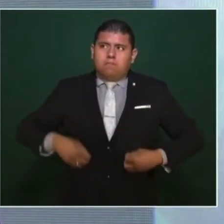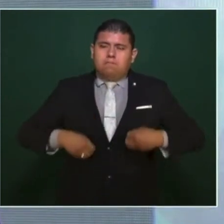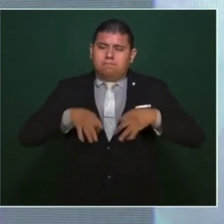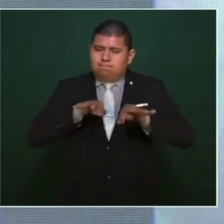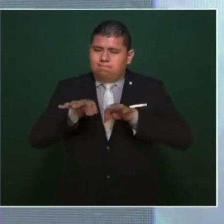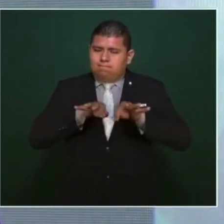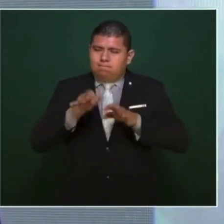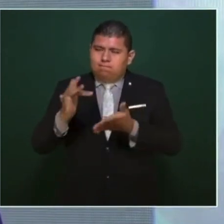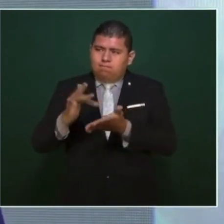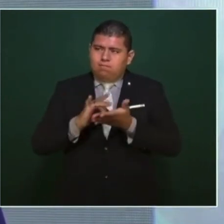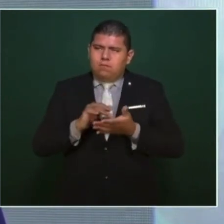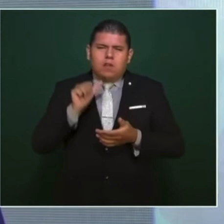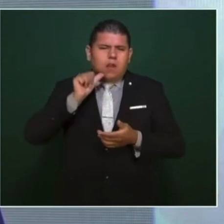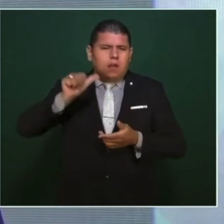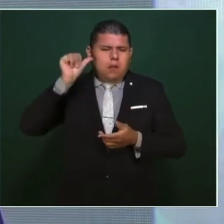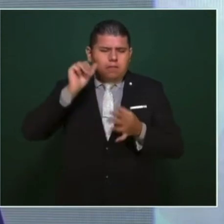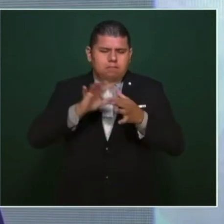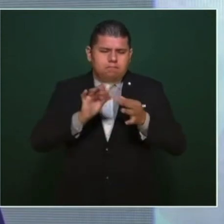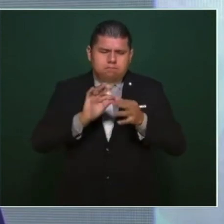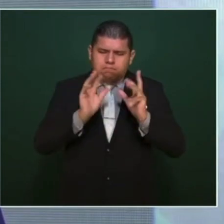Yo lo dije ayer,